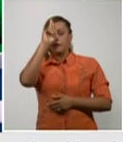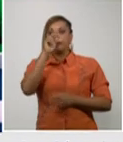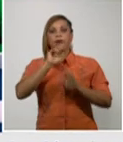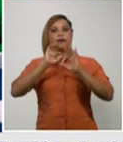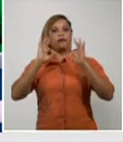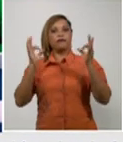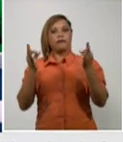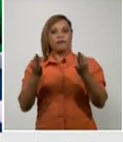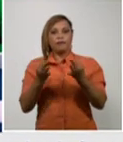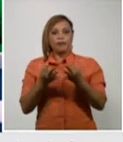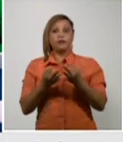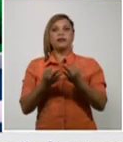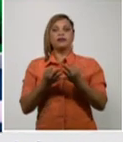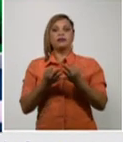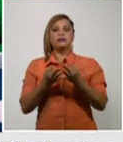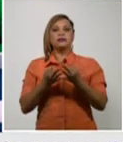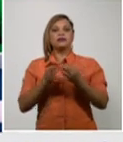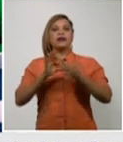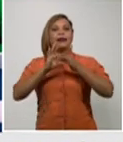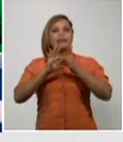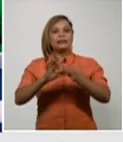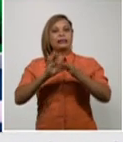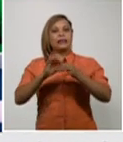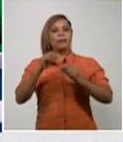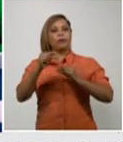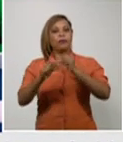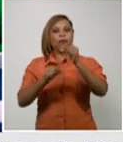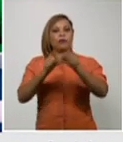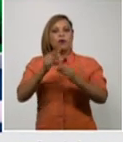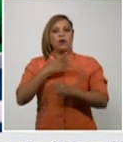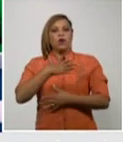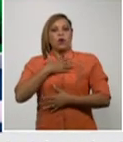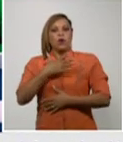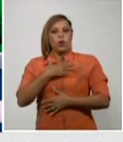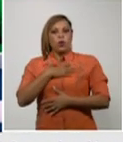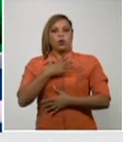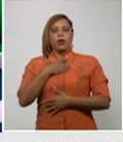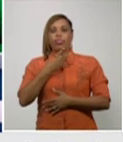fue agravándose, falta de aire, productiva, diarrea,